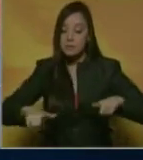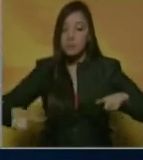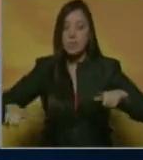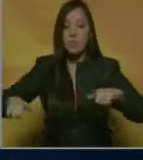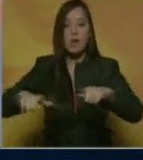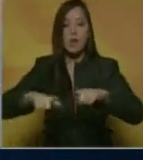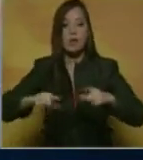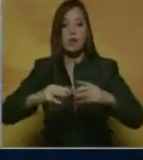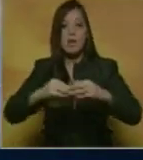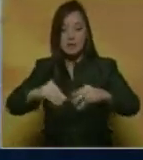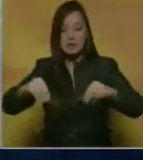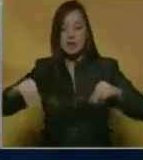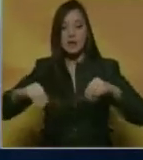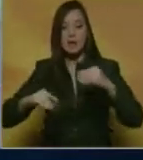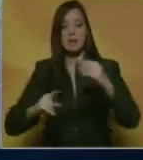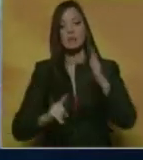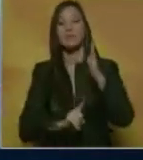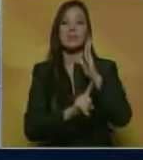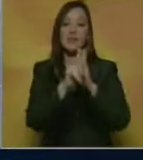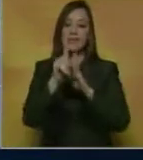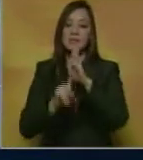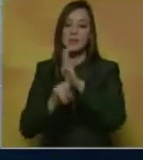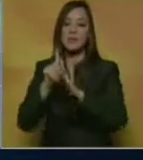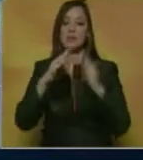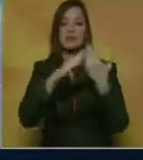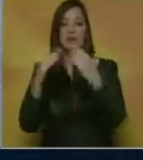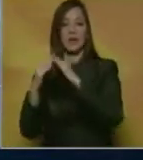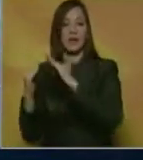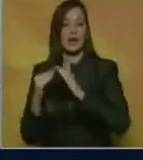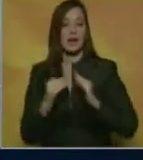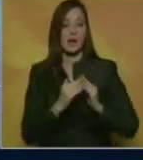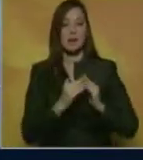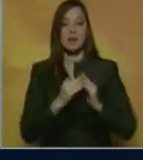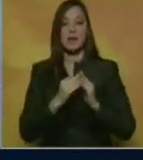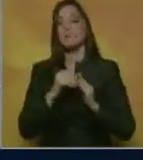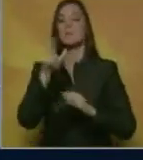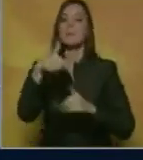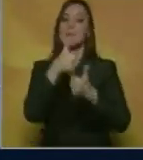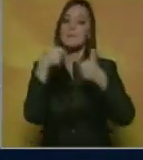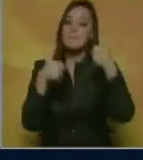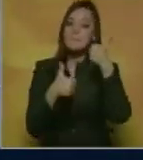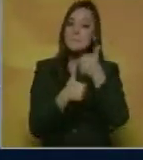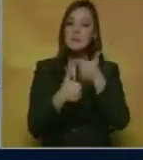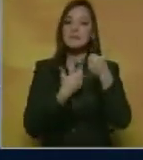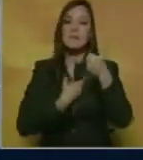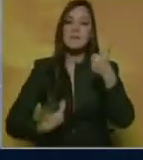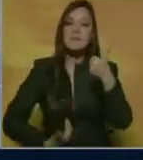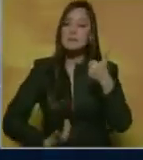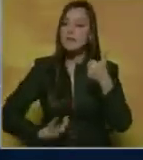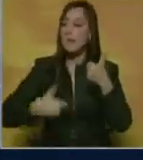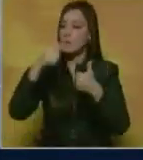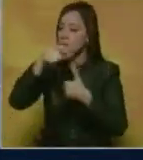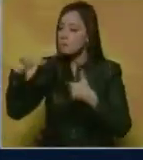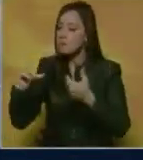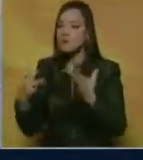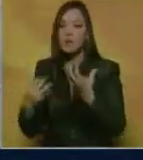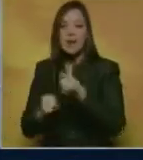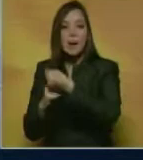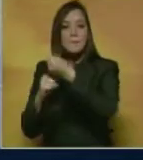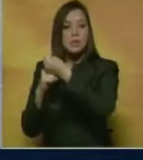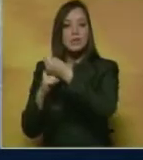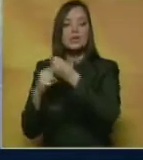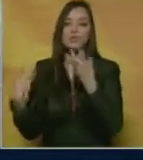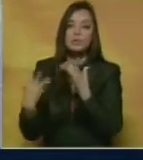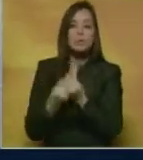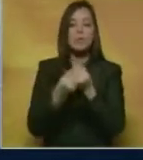todos los instrumentos e instancias y ministerios que hacen vida en la vicepresidencia para el desarrollo del socialismo en lo territorial.